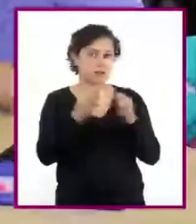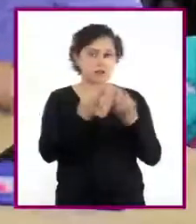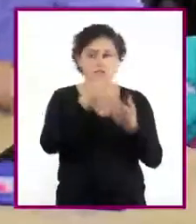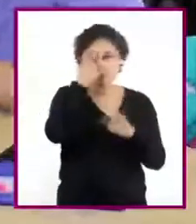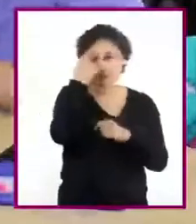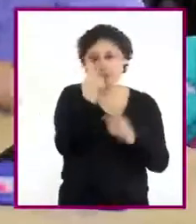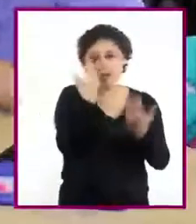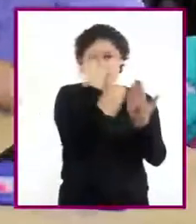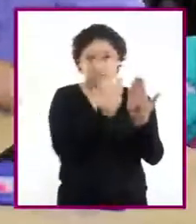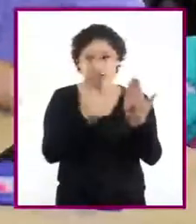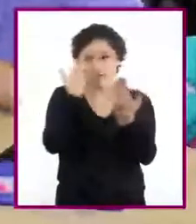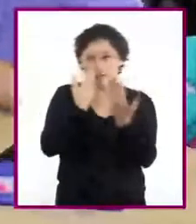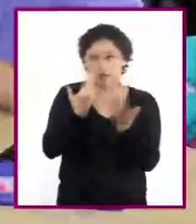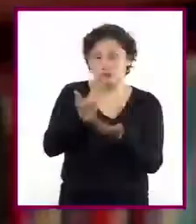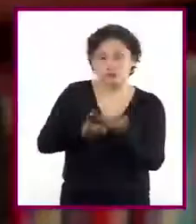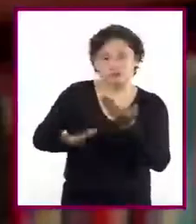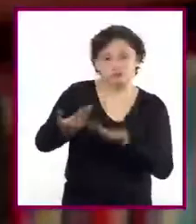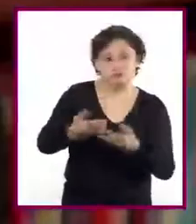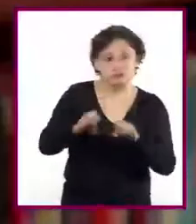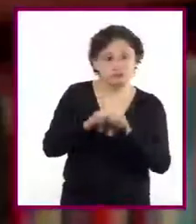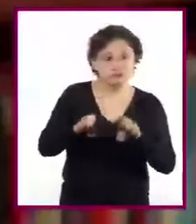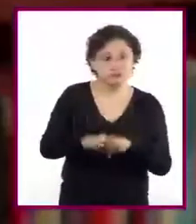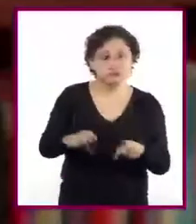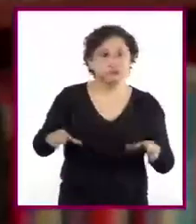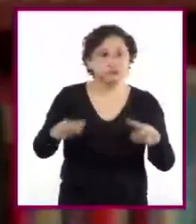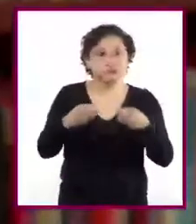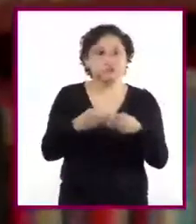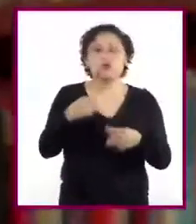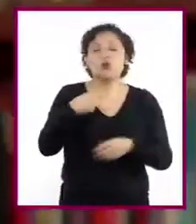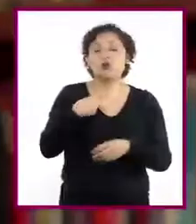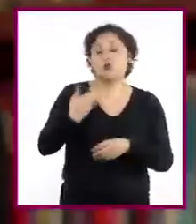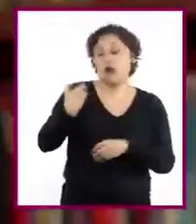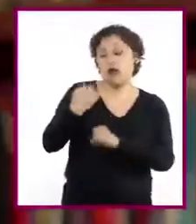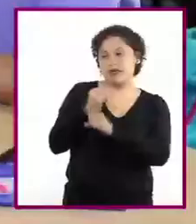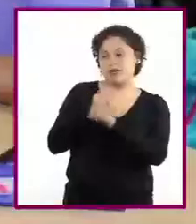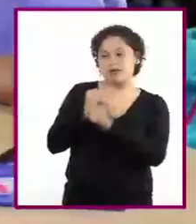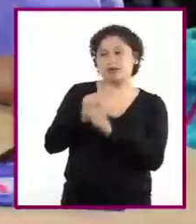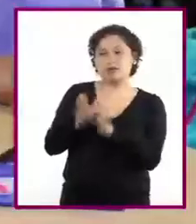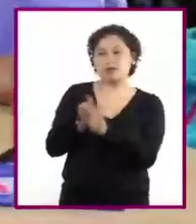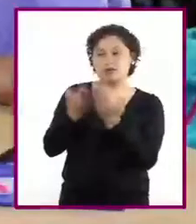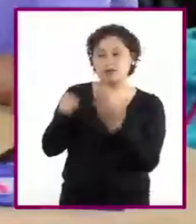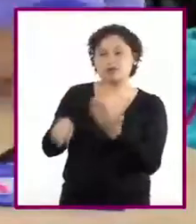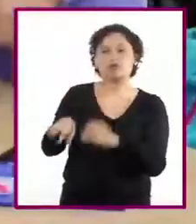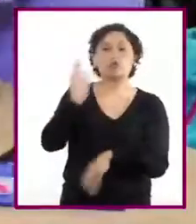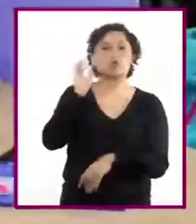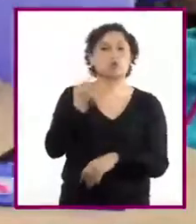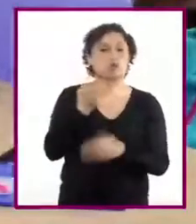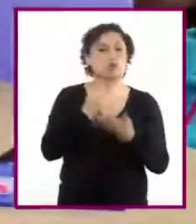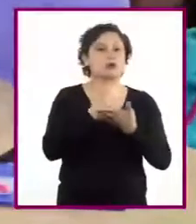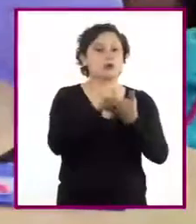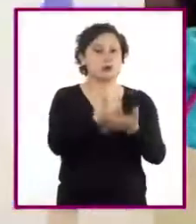realizar la revisión colaborativa. Estuve investigando y encontré un libro que puede ser de utilidad.